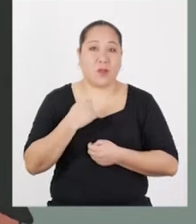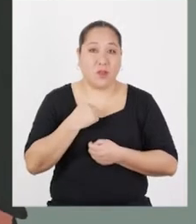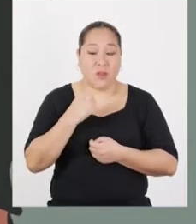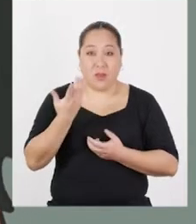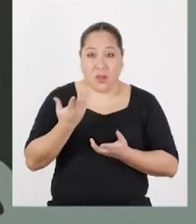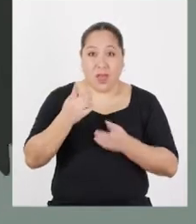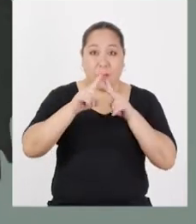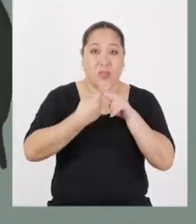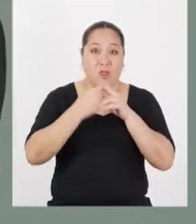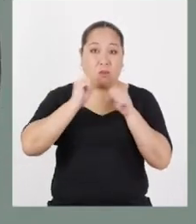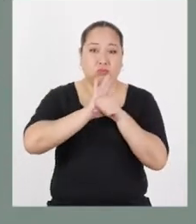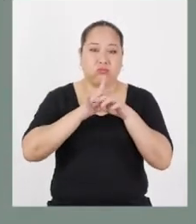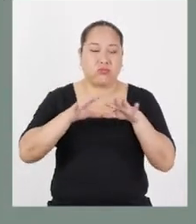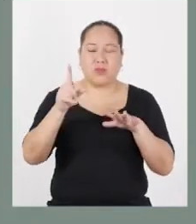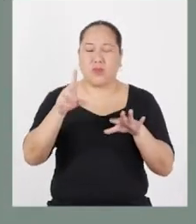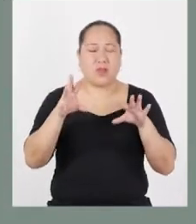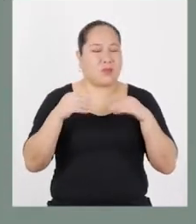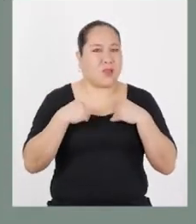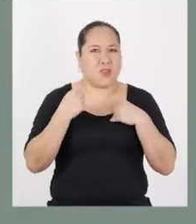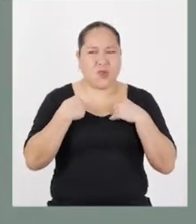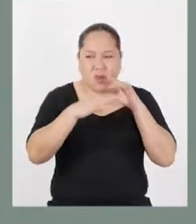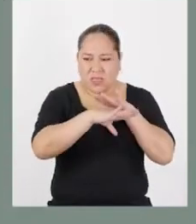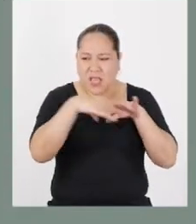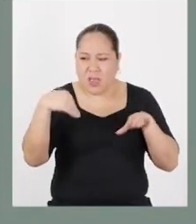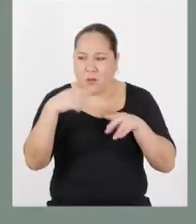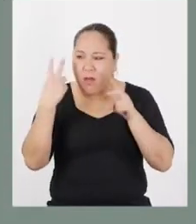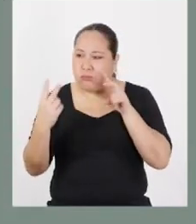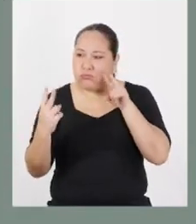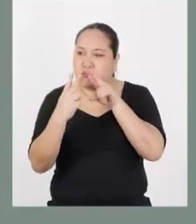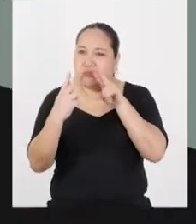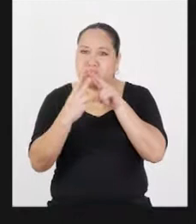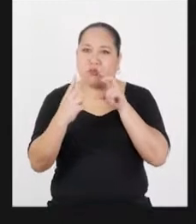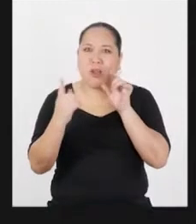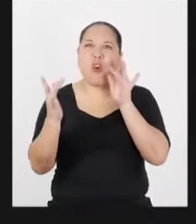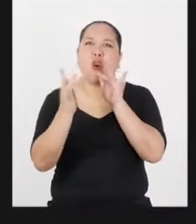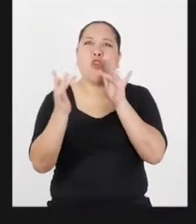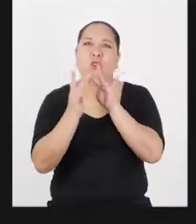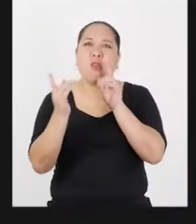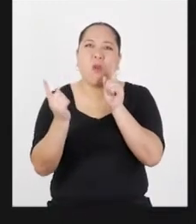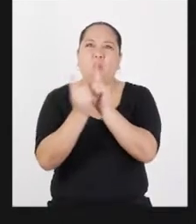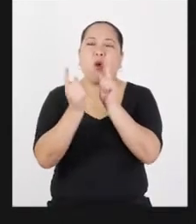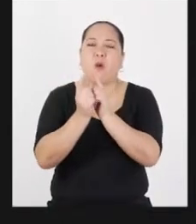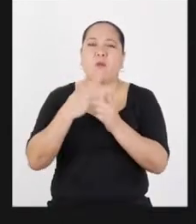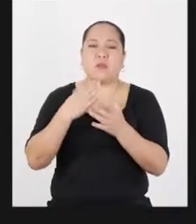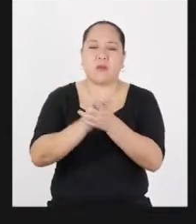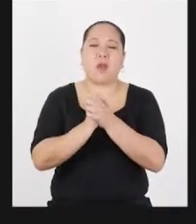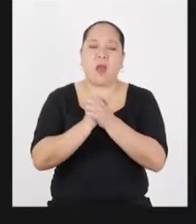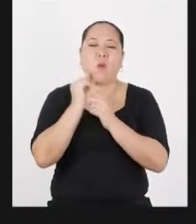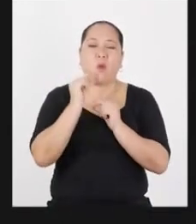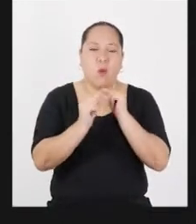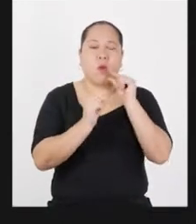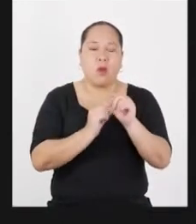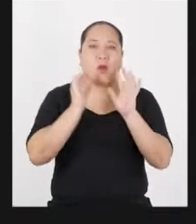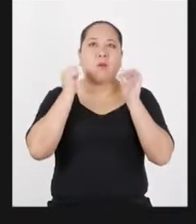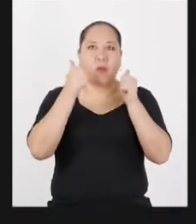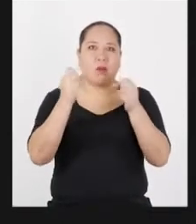Cuando la pandemia comenzó, yo no podía aceptar que no iba a poder salir para verme con mis amigos. Pero poco a poco me di cuenta que podía comunicarme